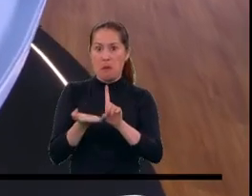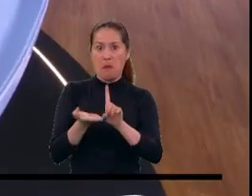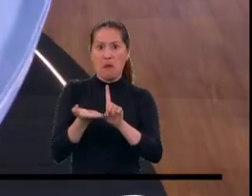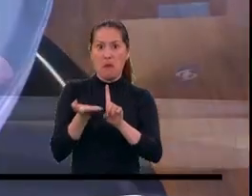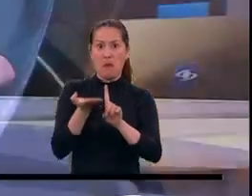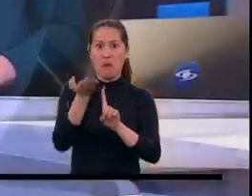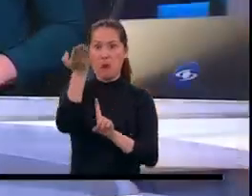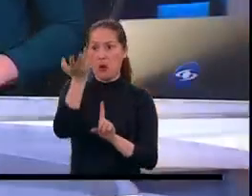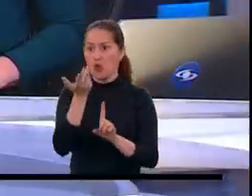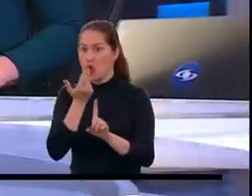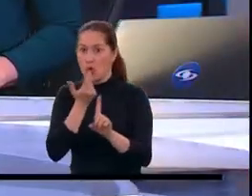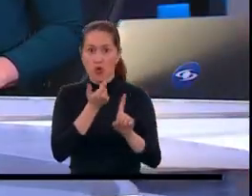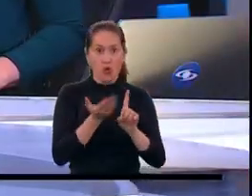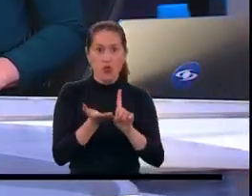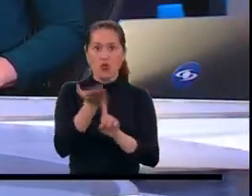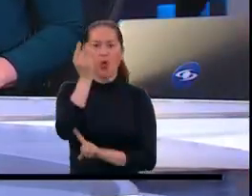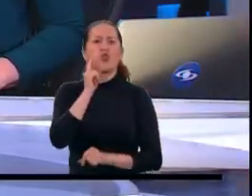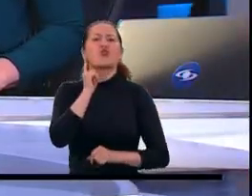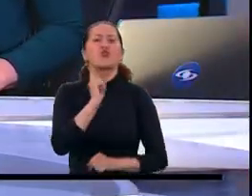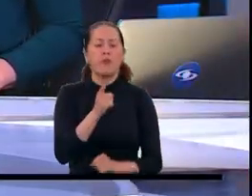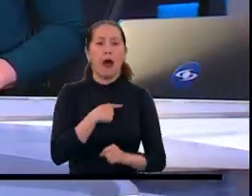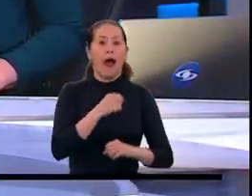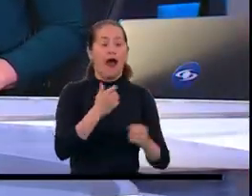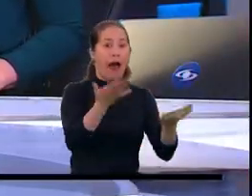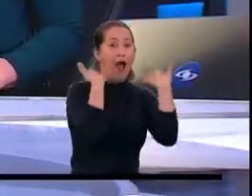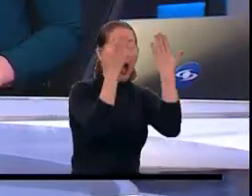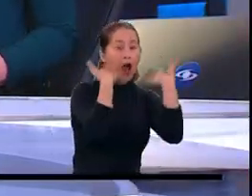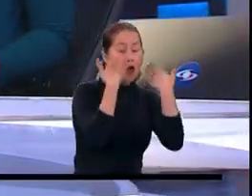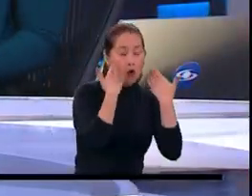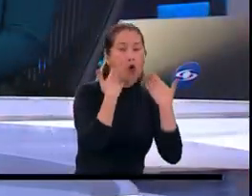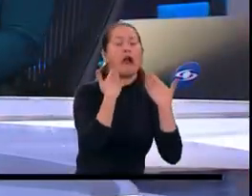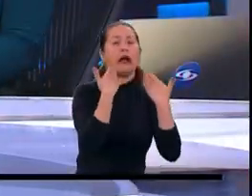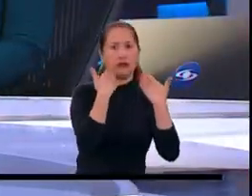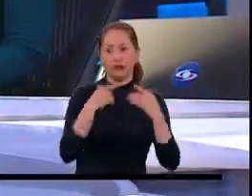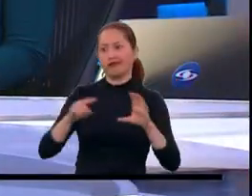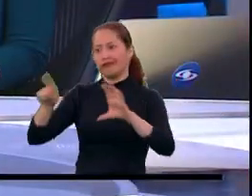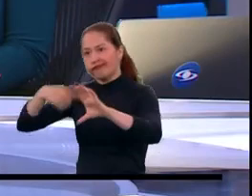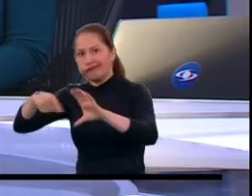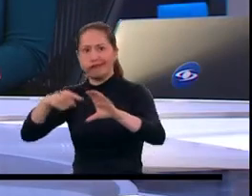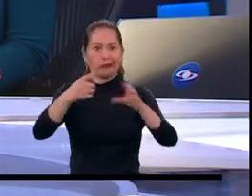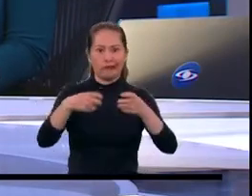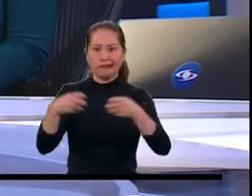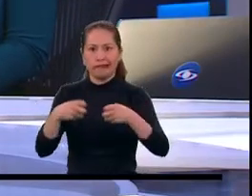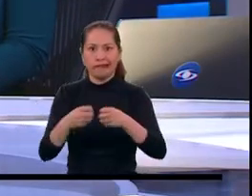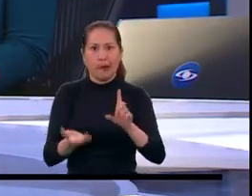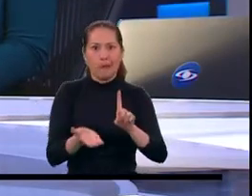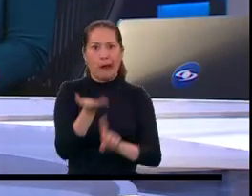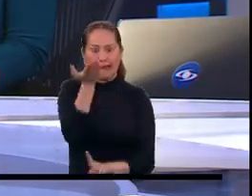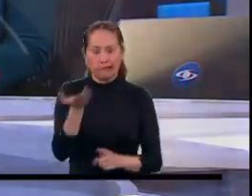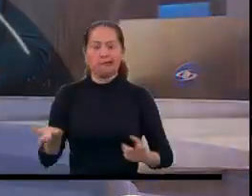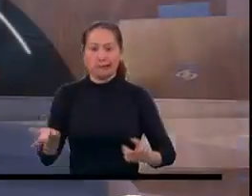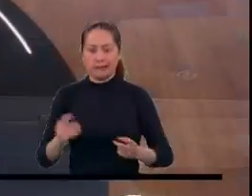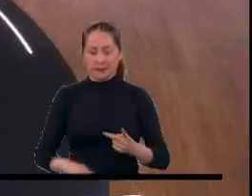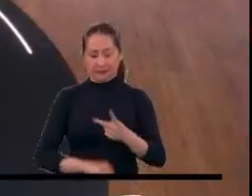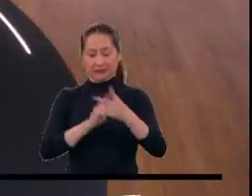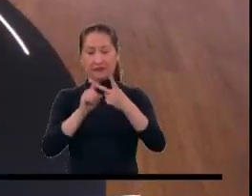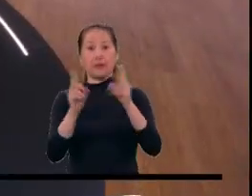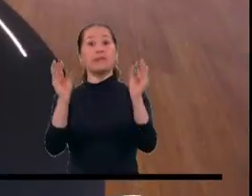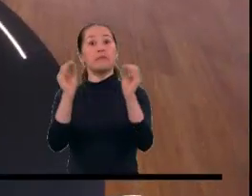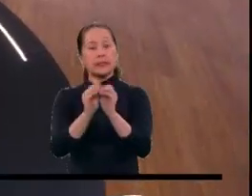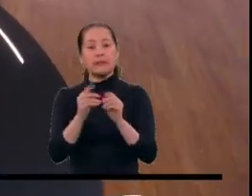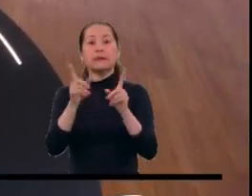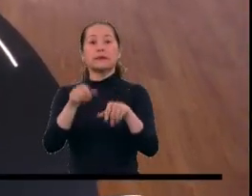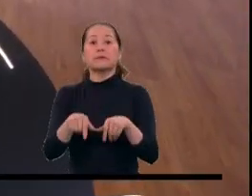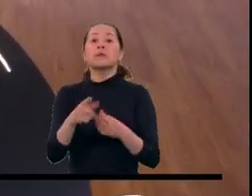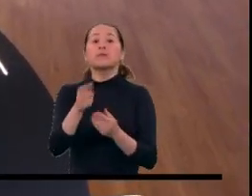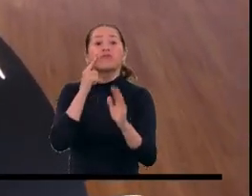Daniela, pero mientras tanto hablamos también de lo que sucede en Cundinamarca que está en emergencia por cuenta de un voraz incendio en el municipio de Mosquera que ha consumido